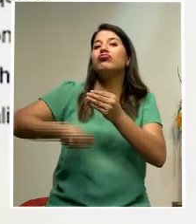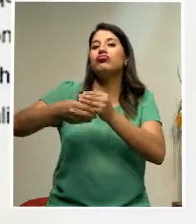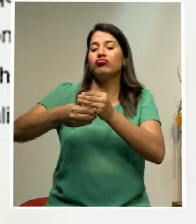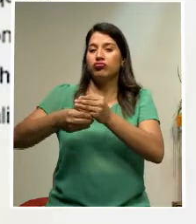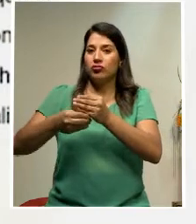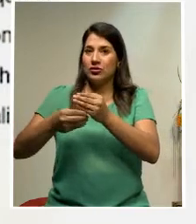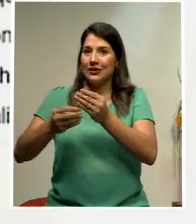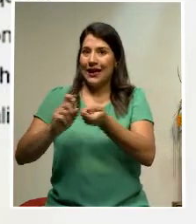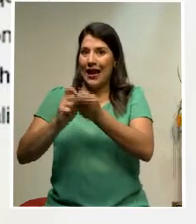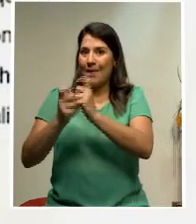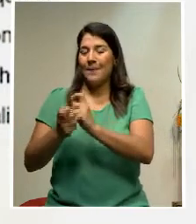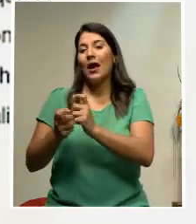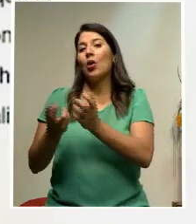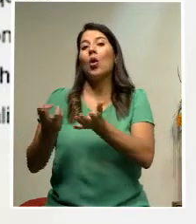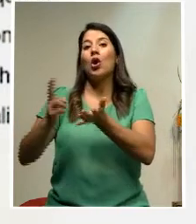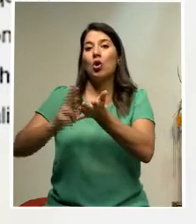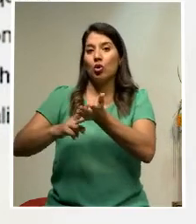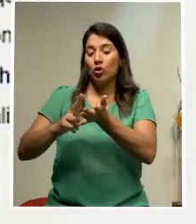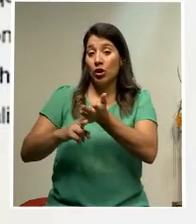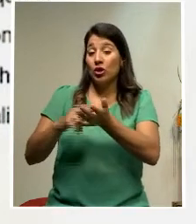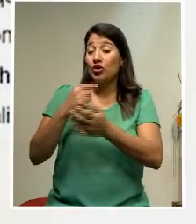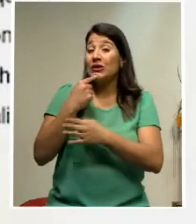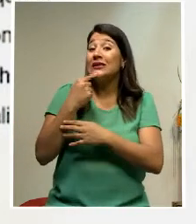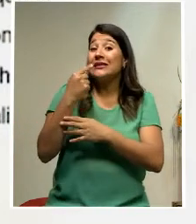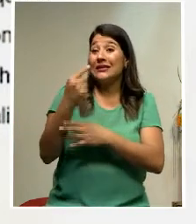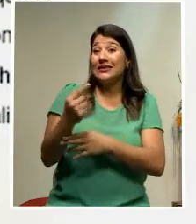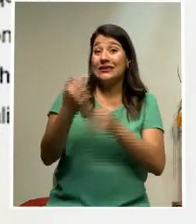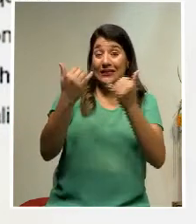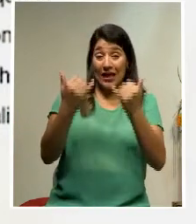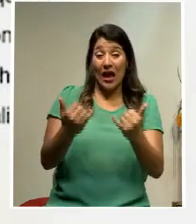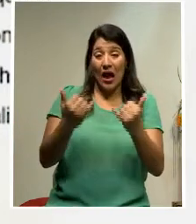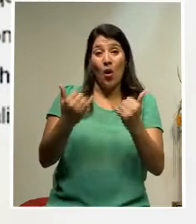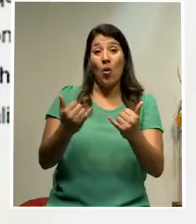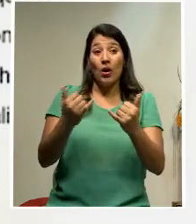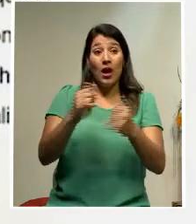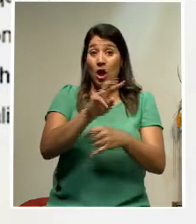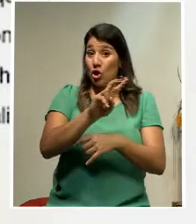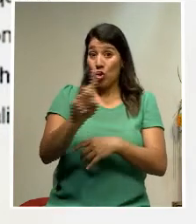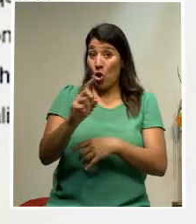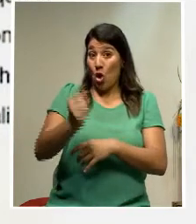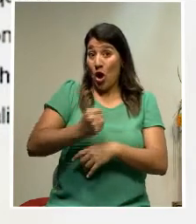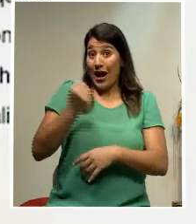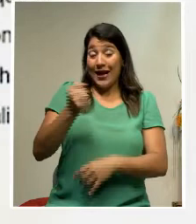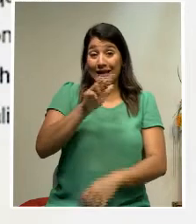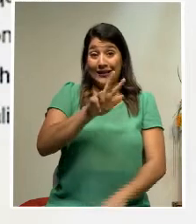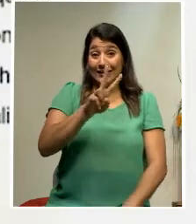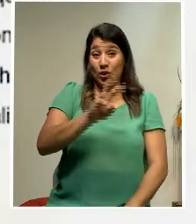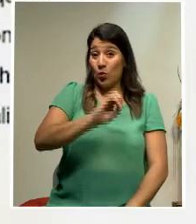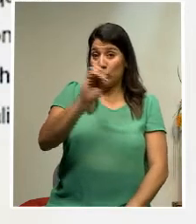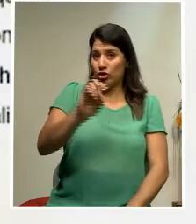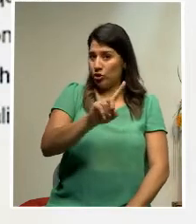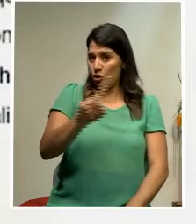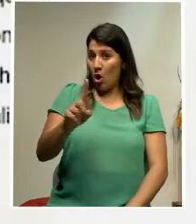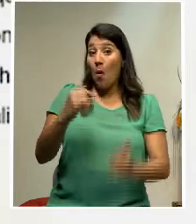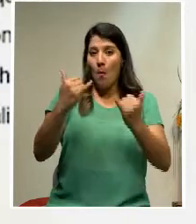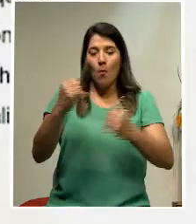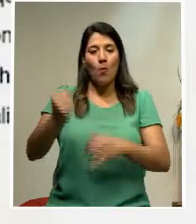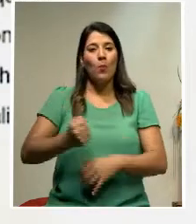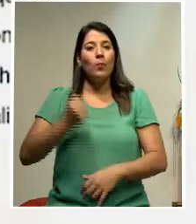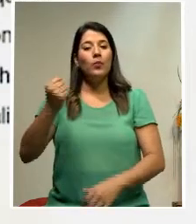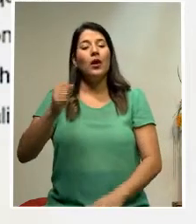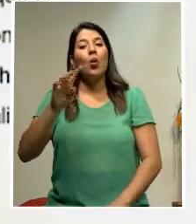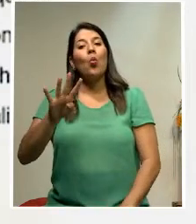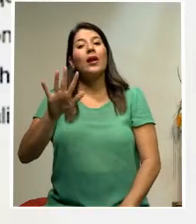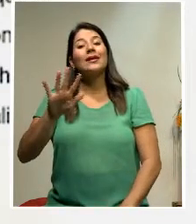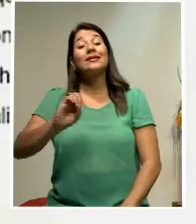Se estableció que se ajustó a la comisión del parqueo de un 32% a un 45% y que se debería cancelar el costo